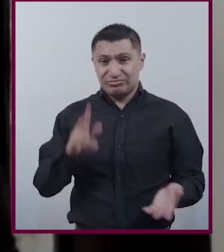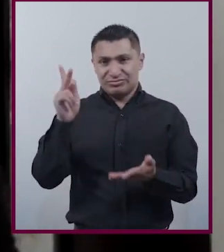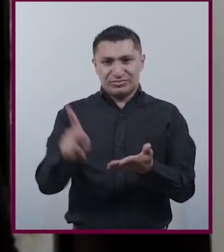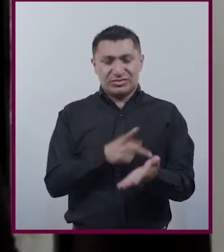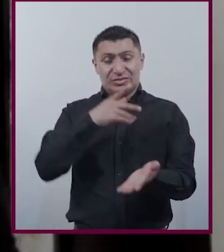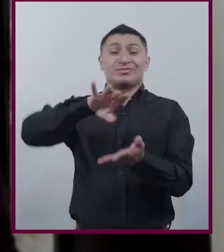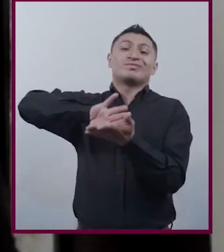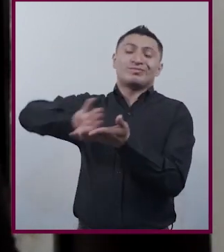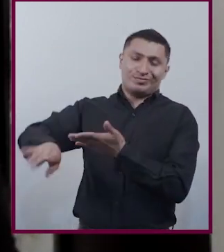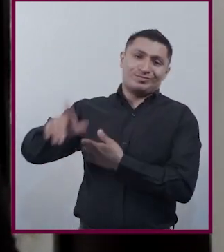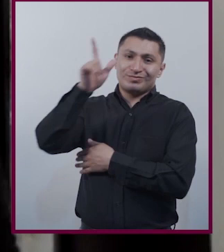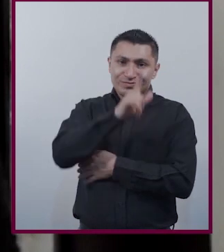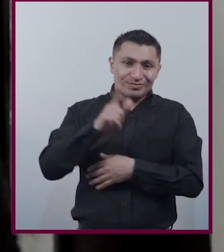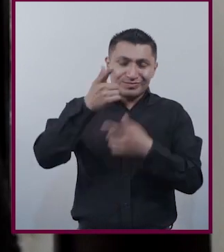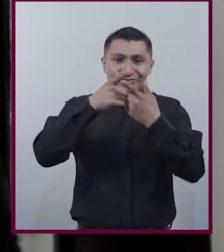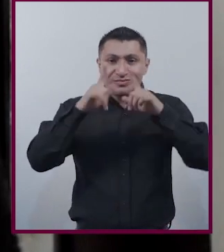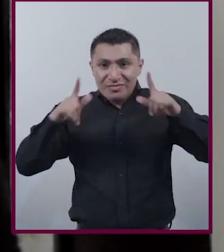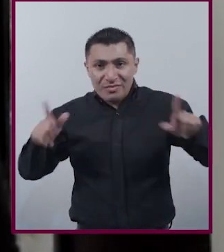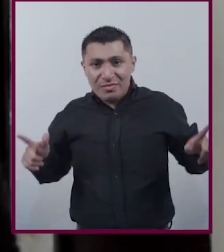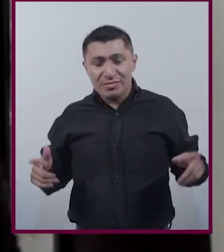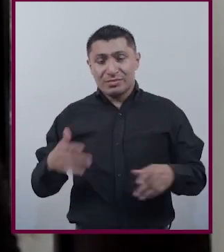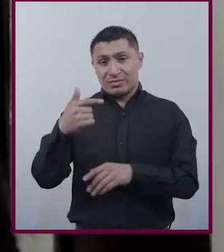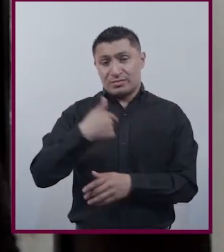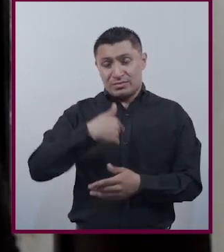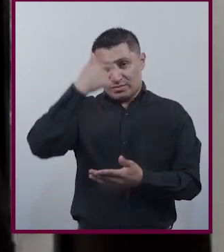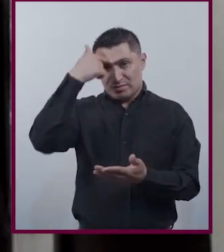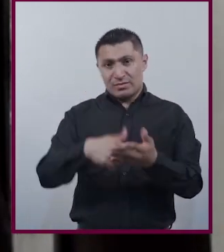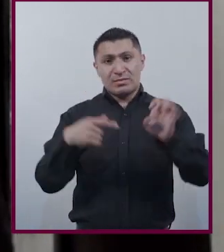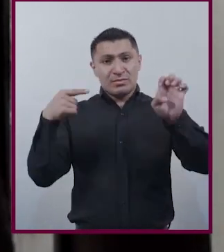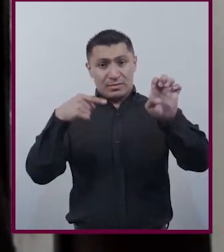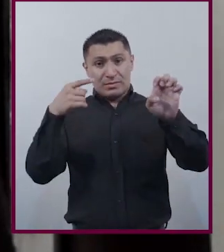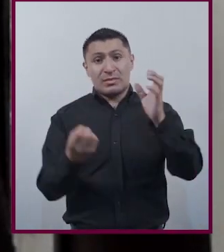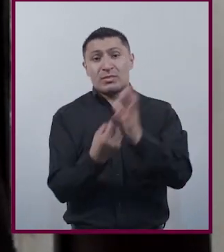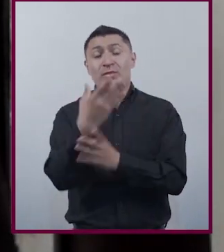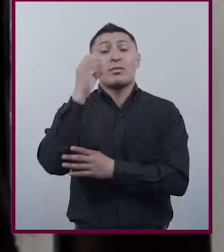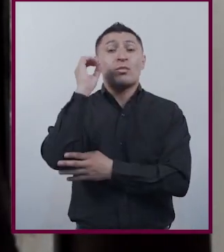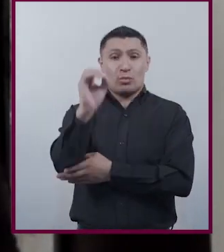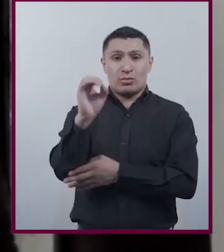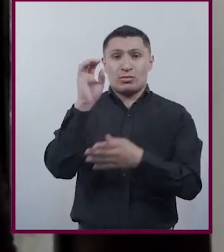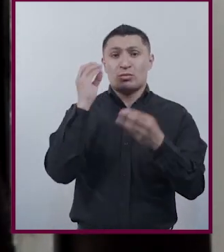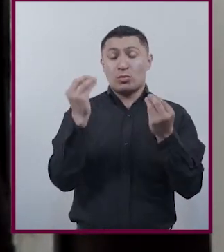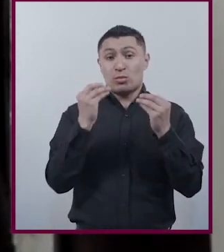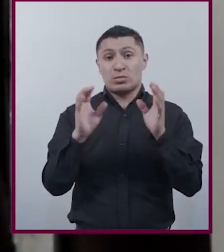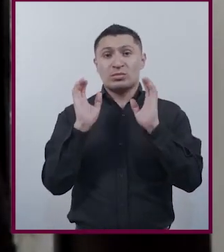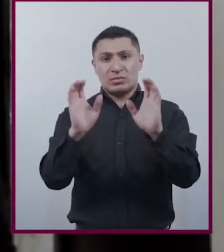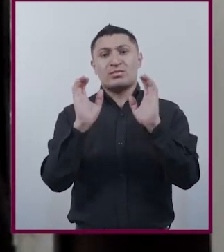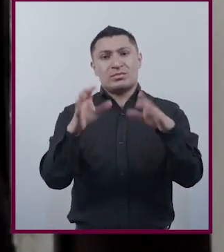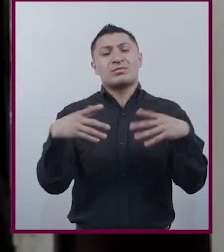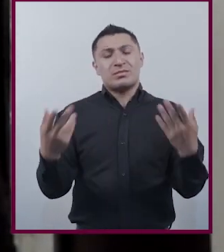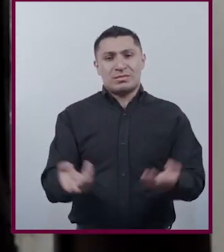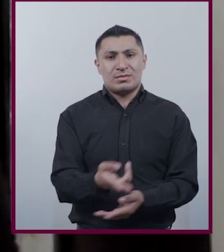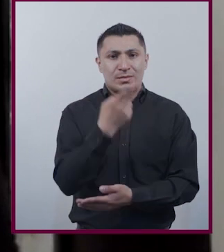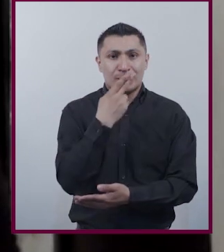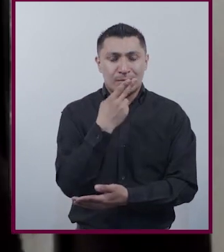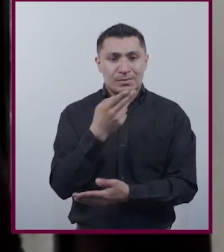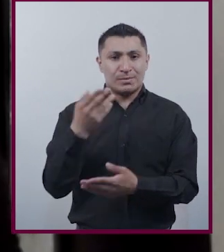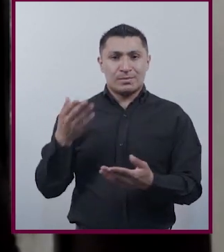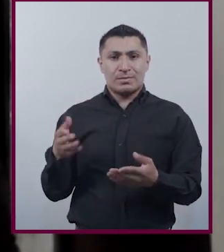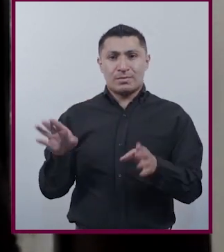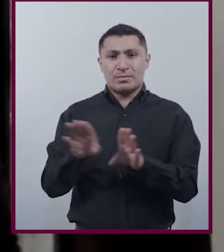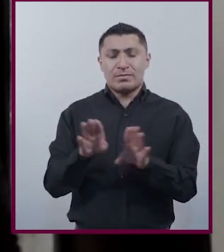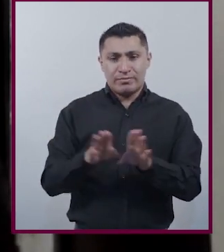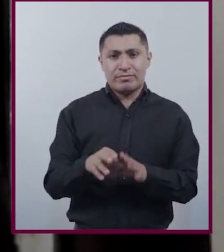exclusión Lingüística Y yo diría Que la E Es la nueva O Entonces mucho cuidado Con el uso Así